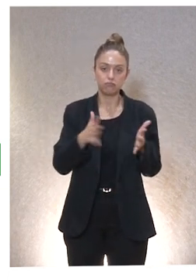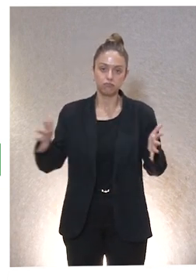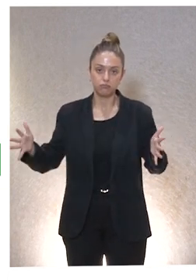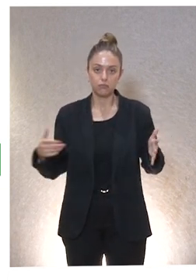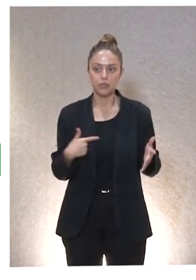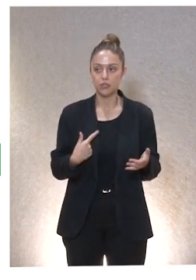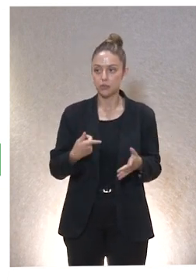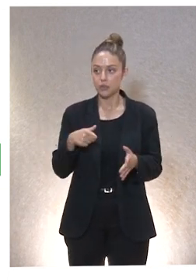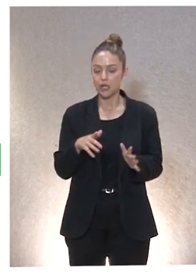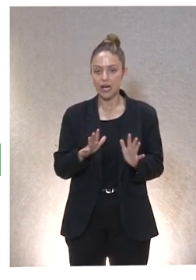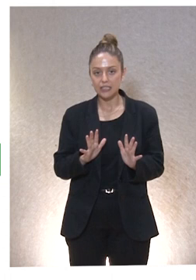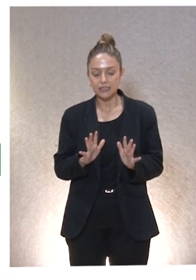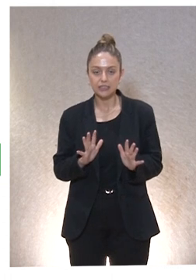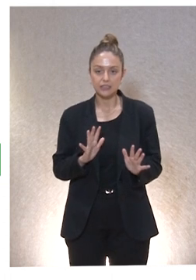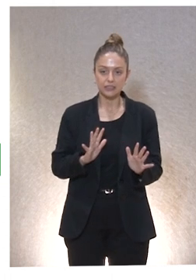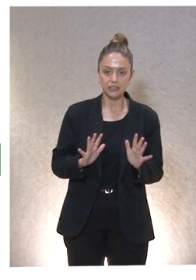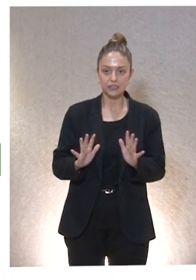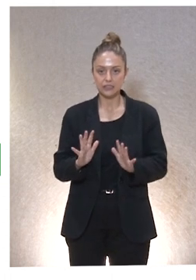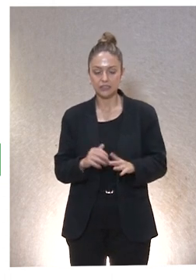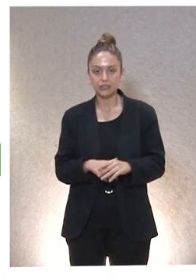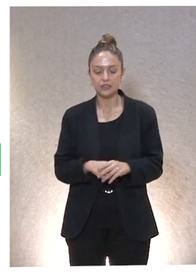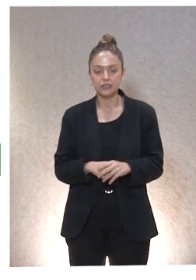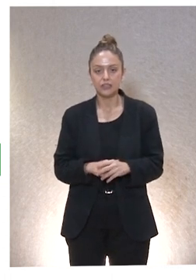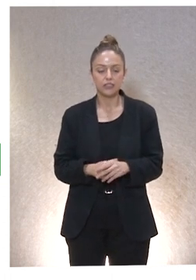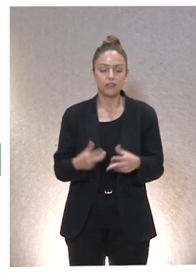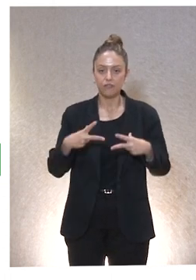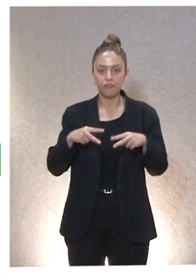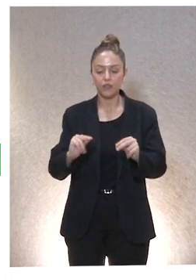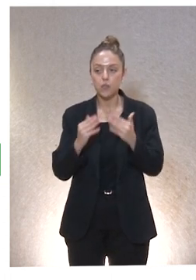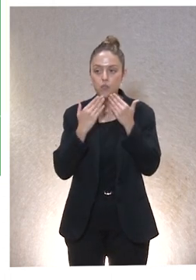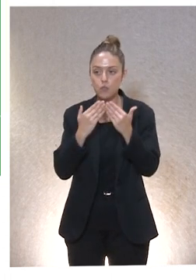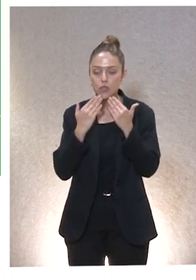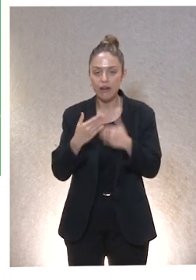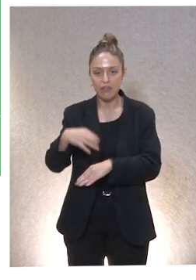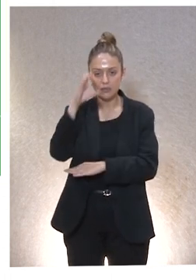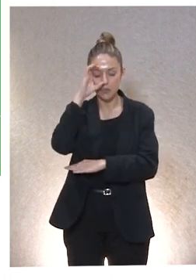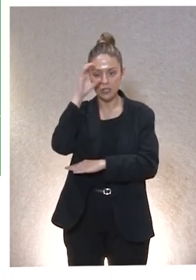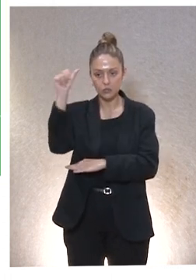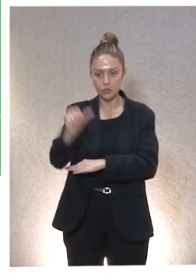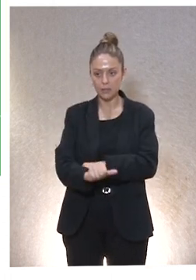ver si queda una cosita de justicia y acabo con esto. Muchas gracias por escuchar.